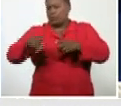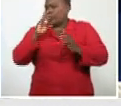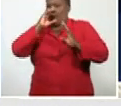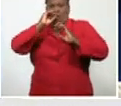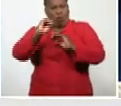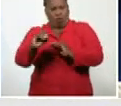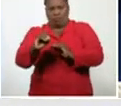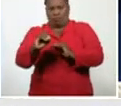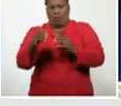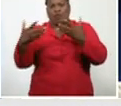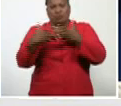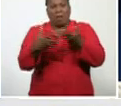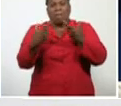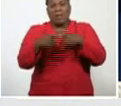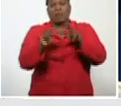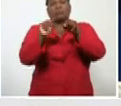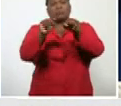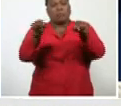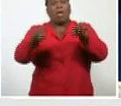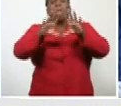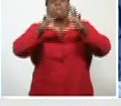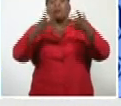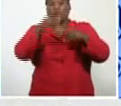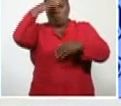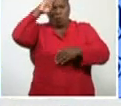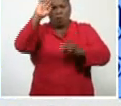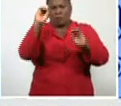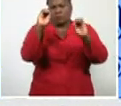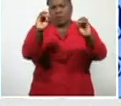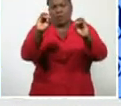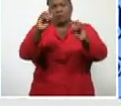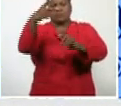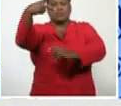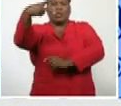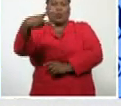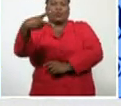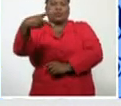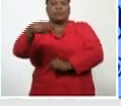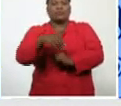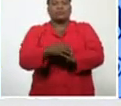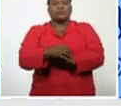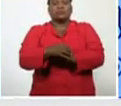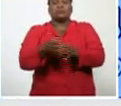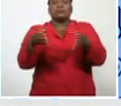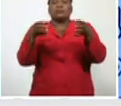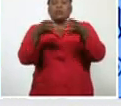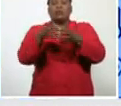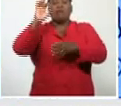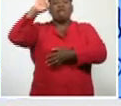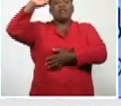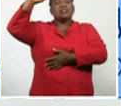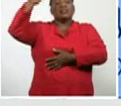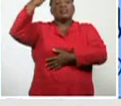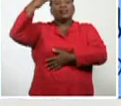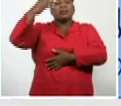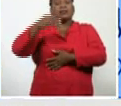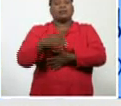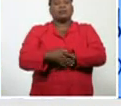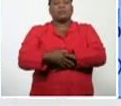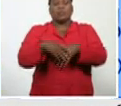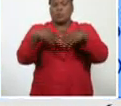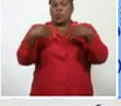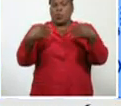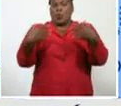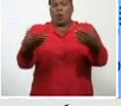es lo que podemos informar. Siguiente pregunta, agencia, agencia francesa de prensa, ¿cuáles han sido,